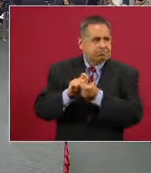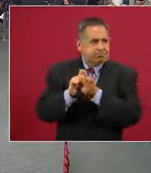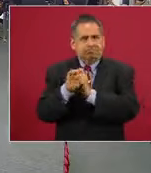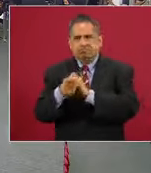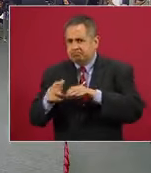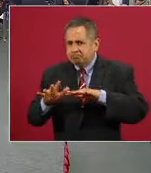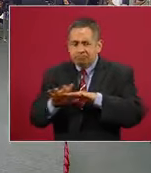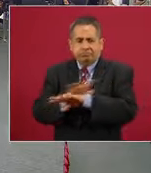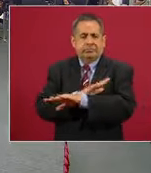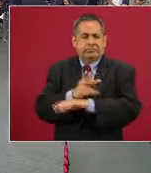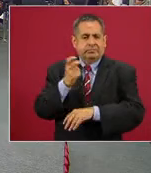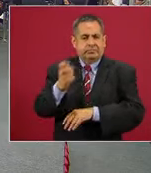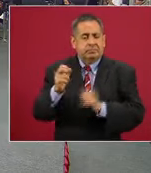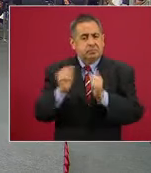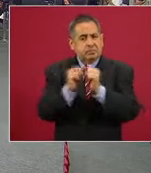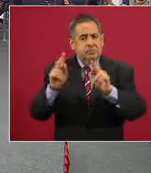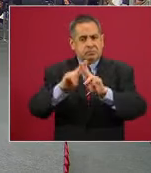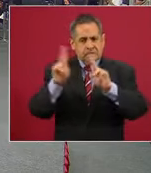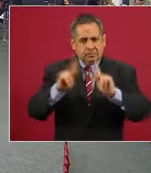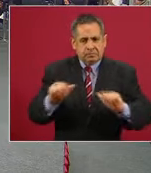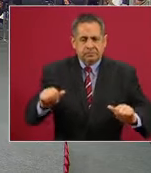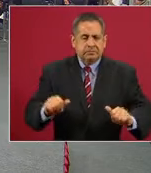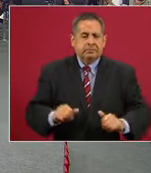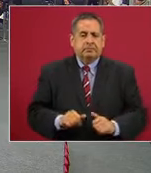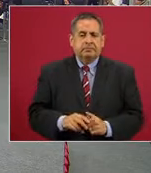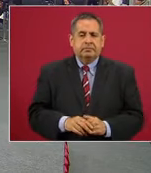de manera pacífica.